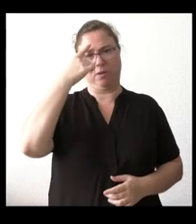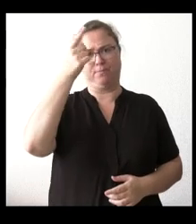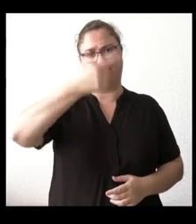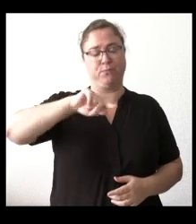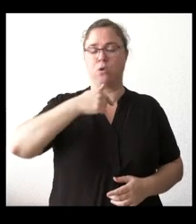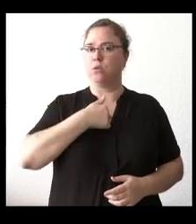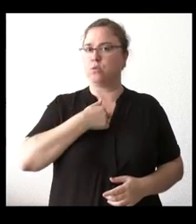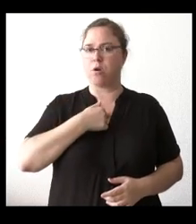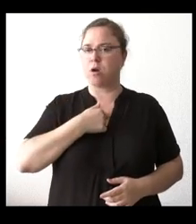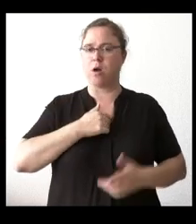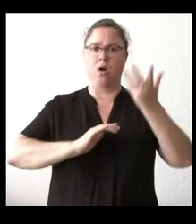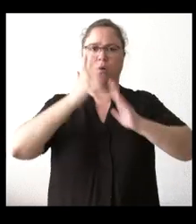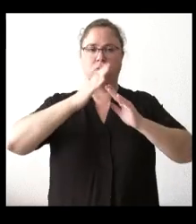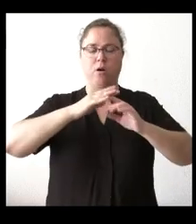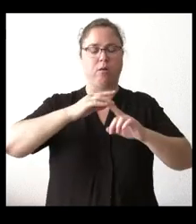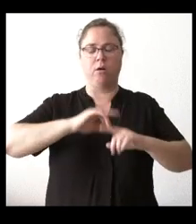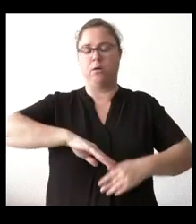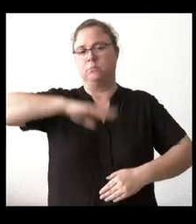sobrepasados o desbordados.